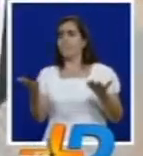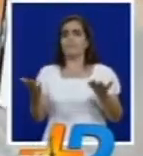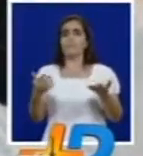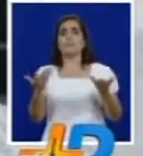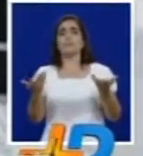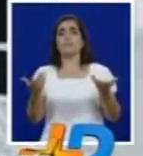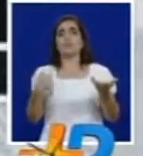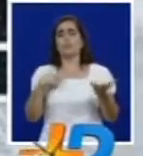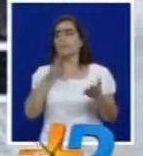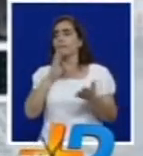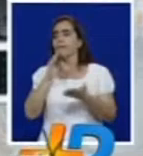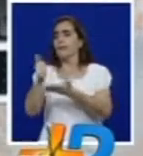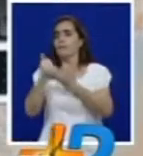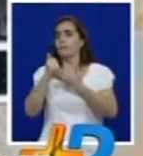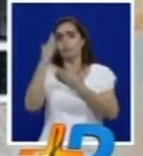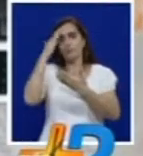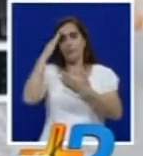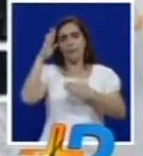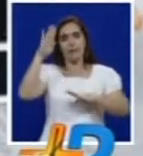de fuerzas aéreas.